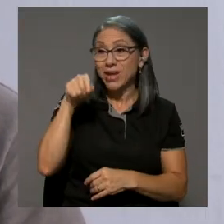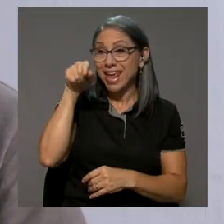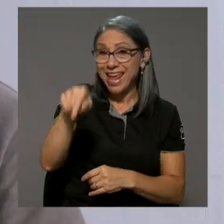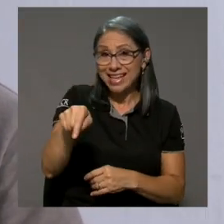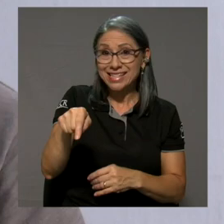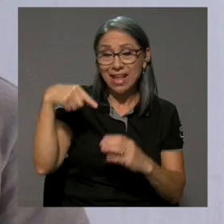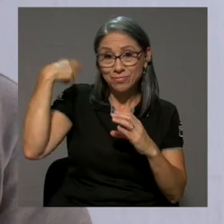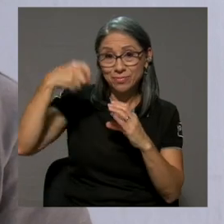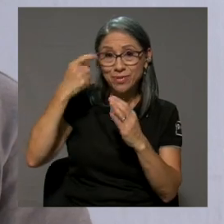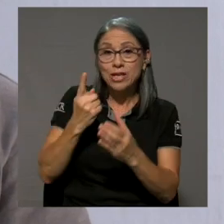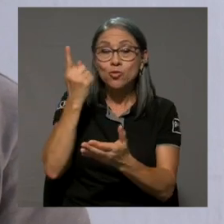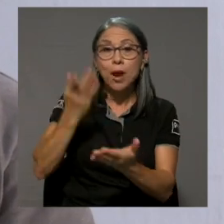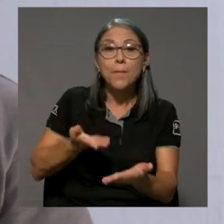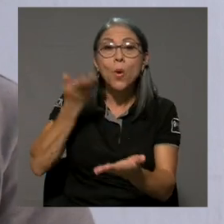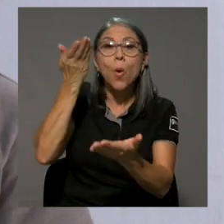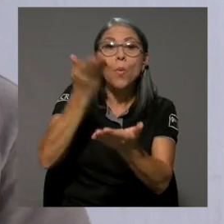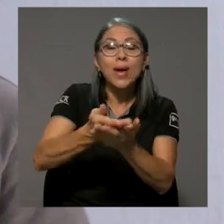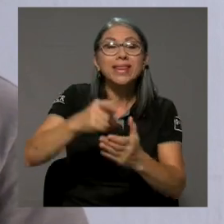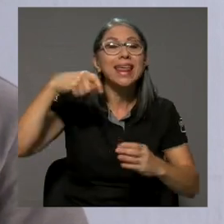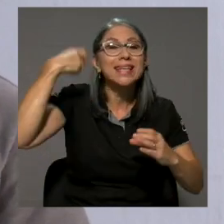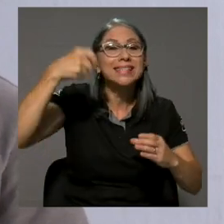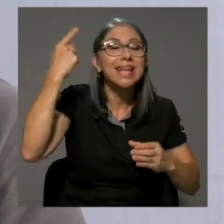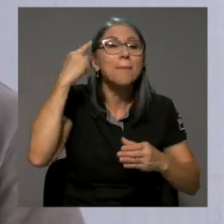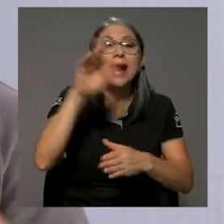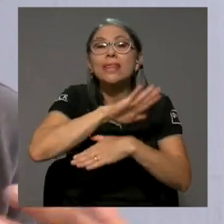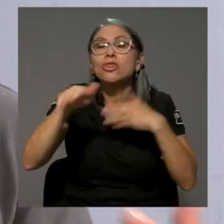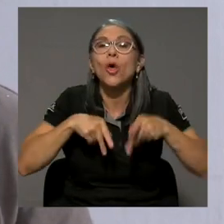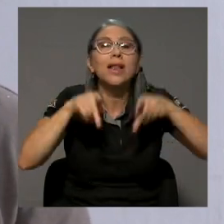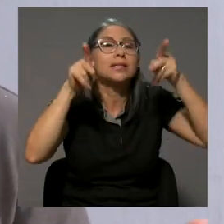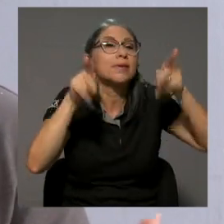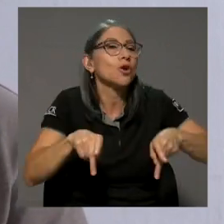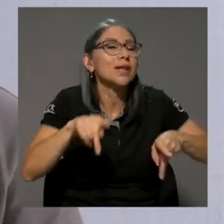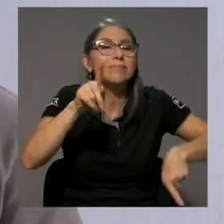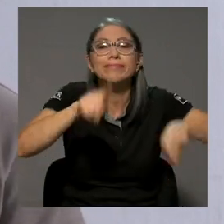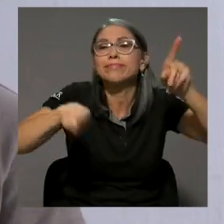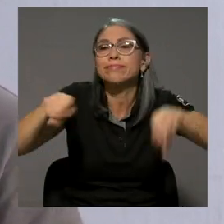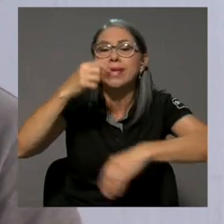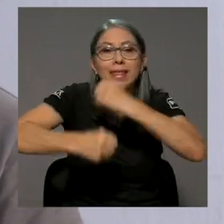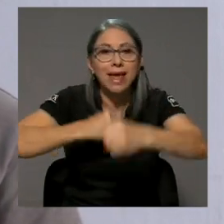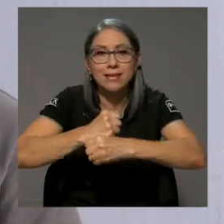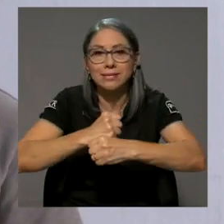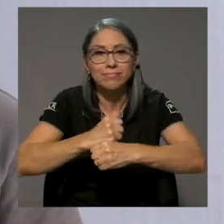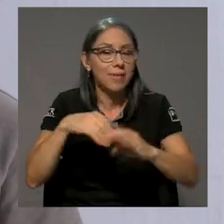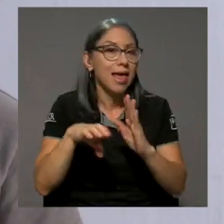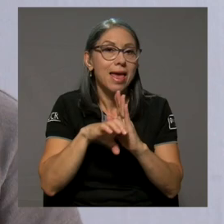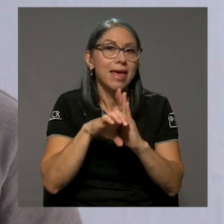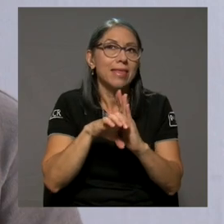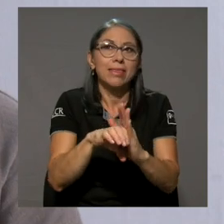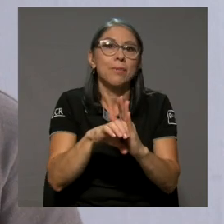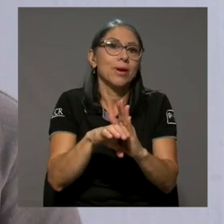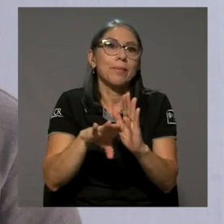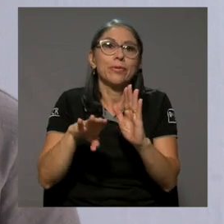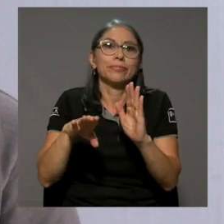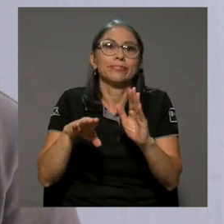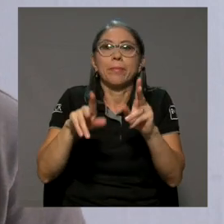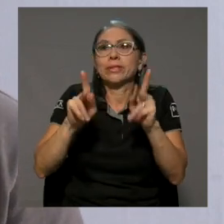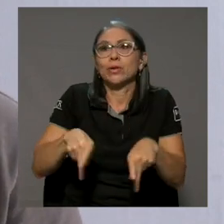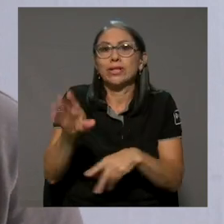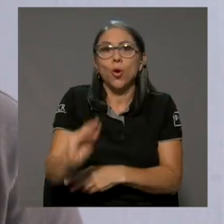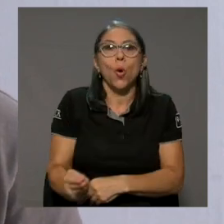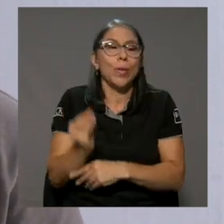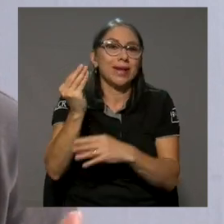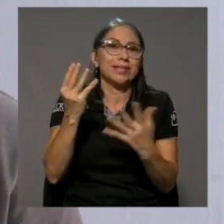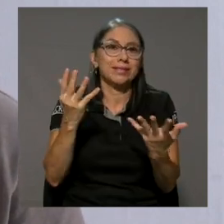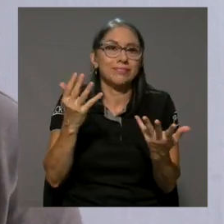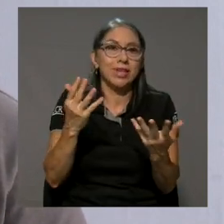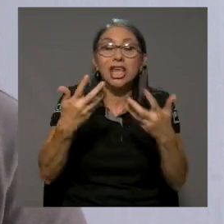una propuesta de hacer cine para todo público, desde una industria joven que tiene 10 años y que se ha